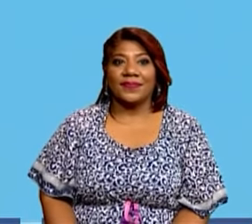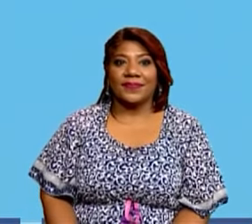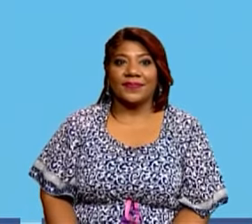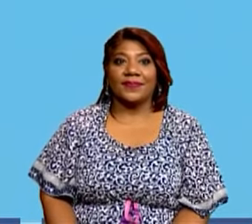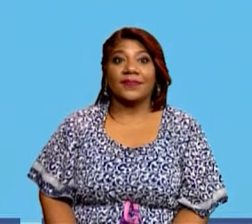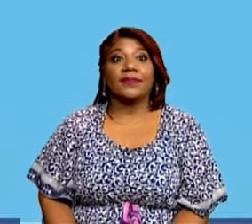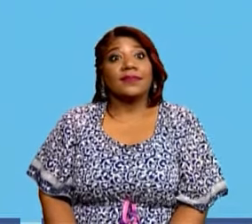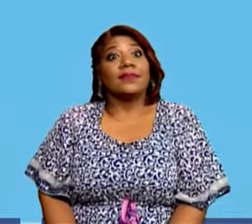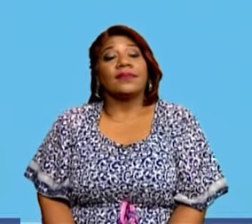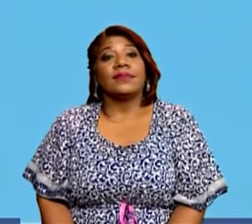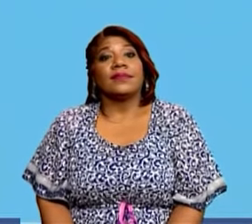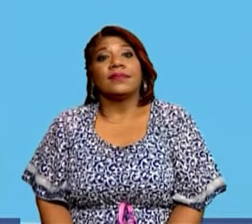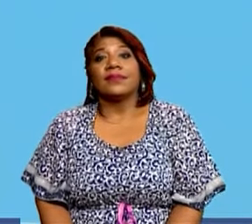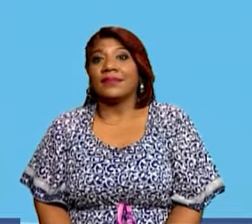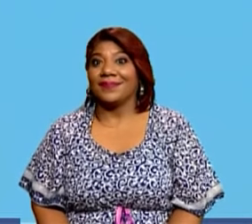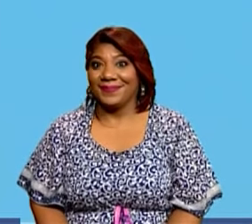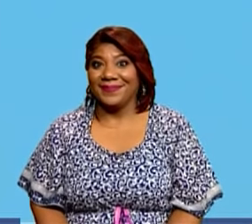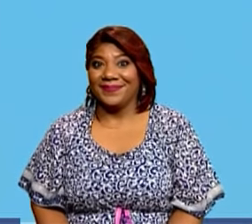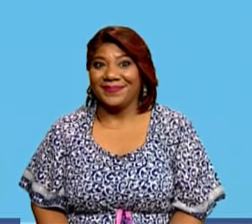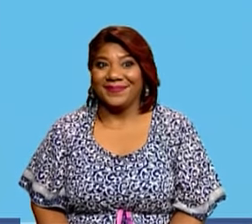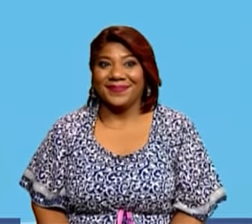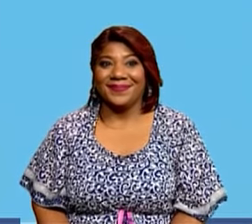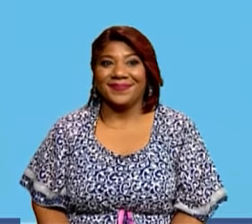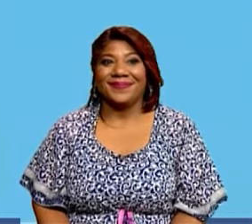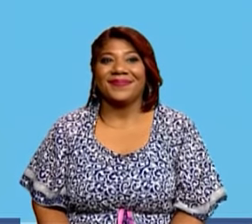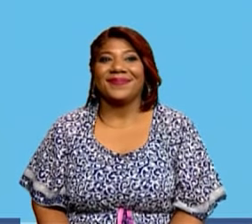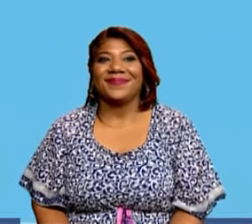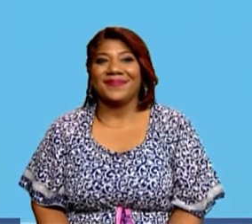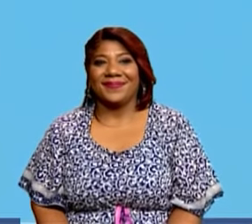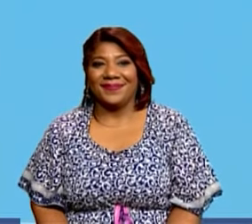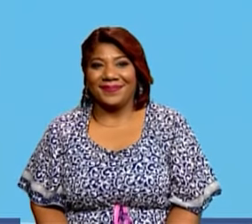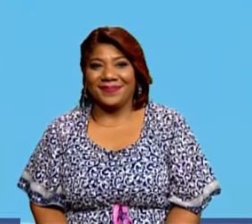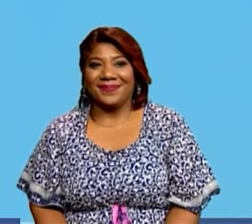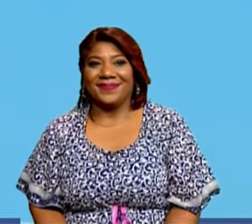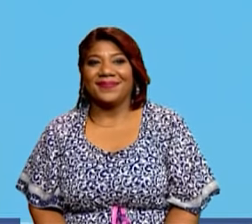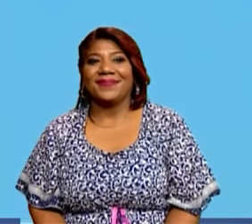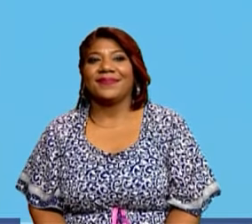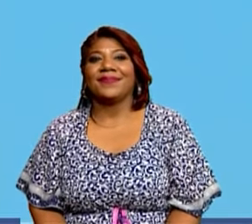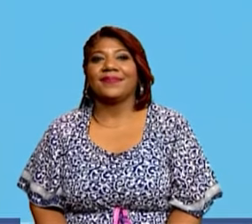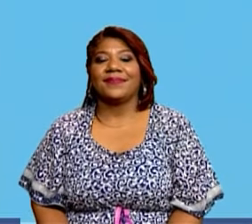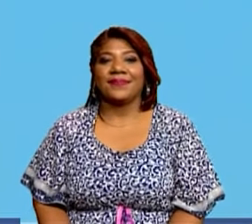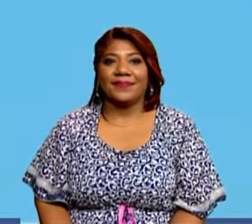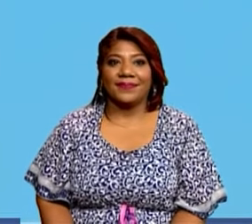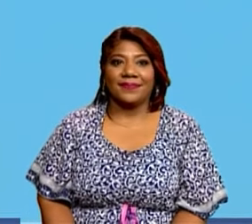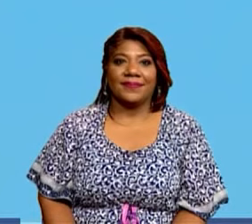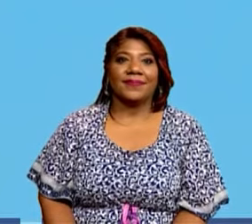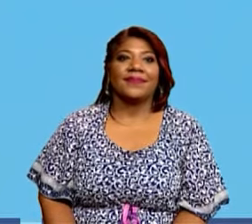Nos va a dar la imagen de la familia. En este caso va a ser una familia